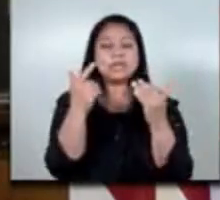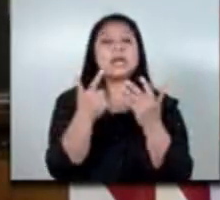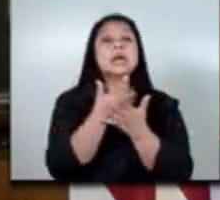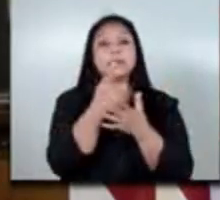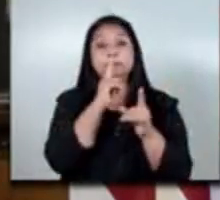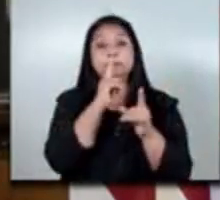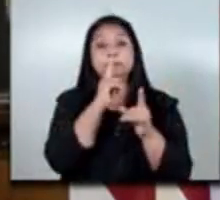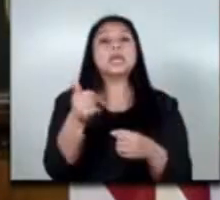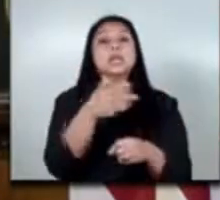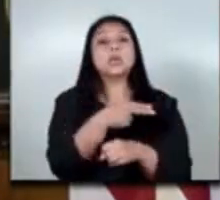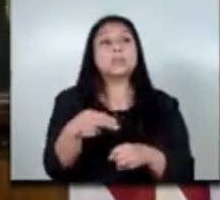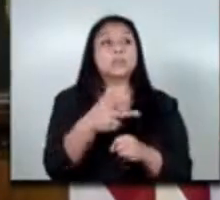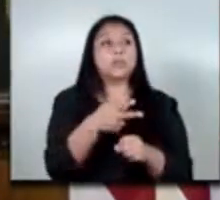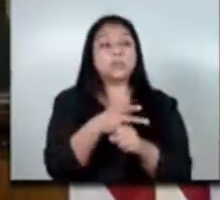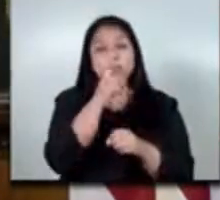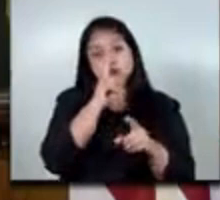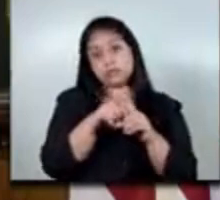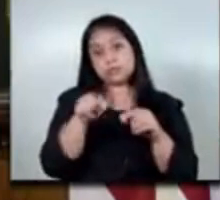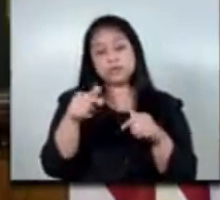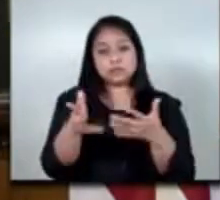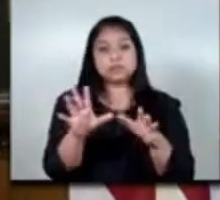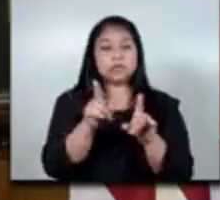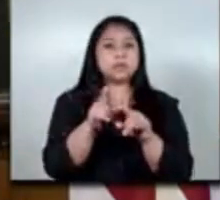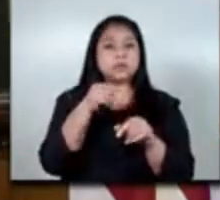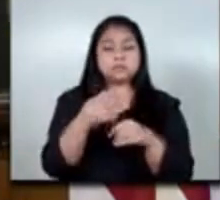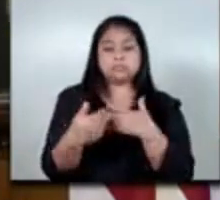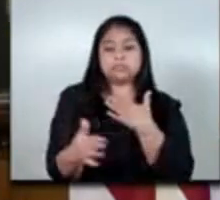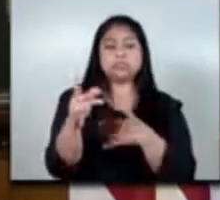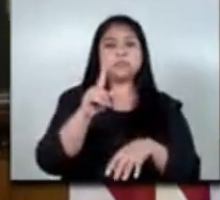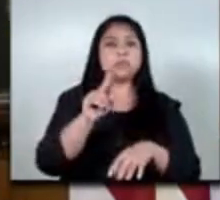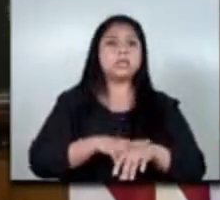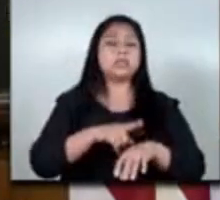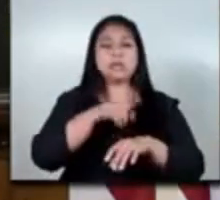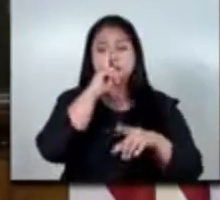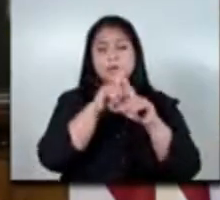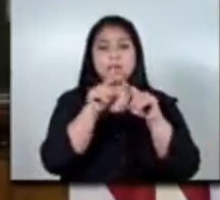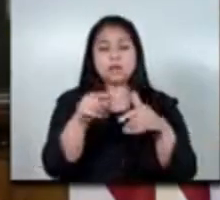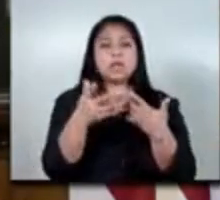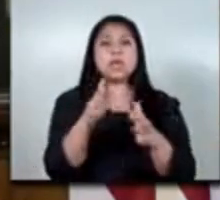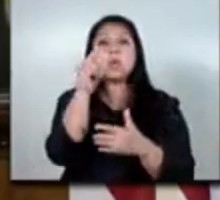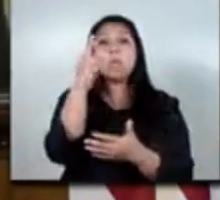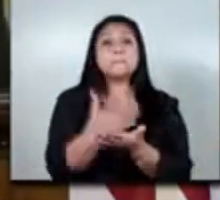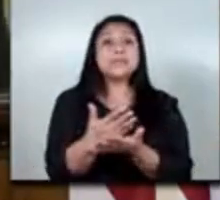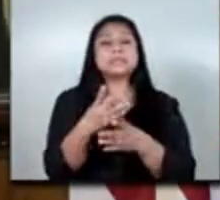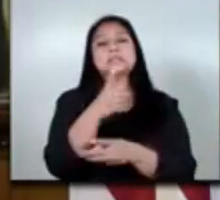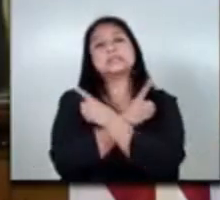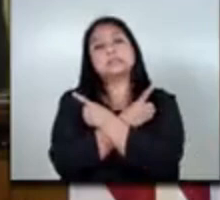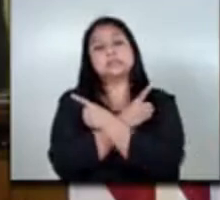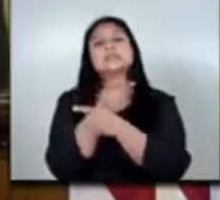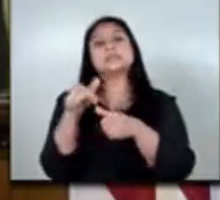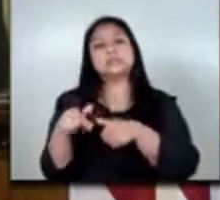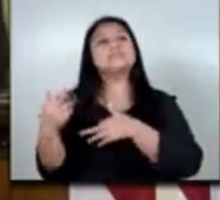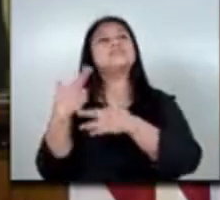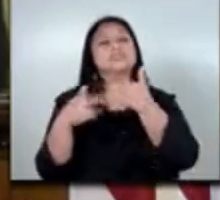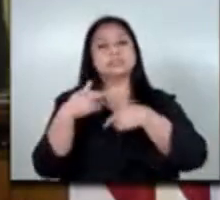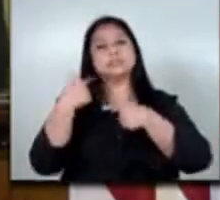gracias a dios terminamos lo que fue la primera temporada y nos dieron un mes de descanso y pude regresar este este mes que